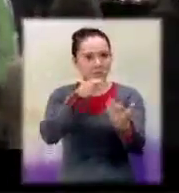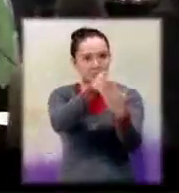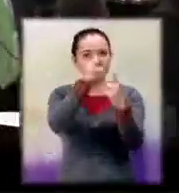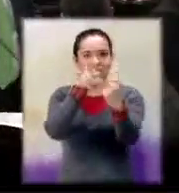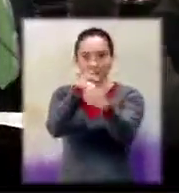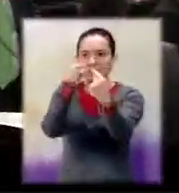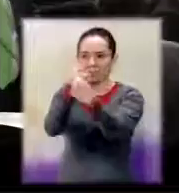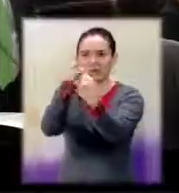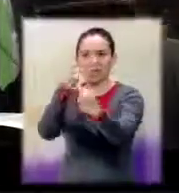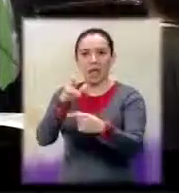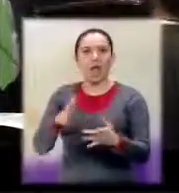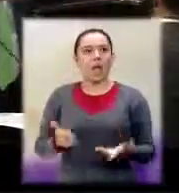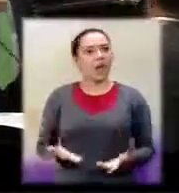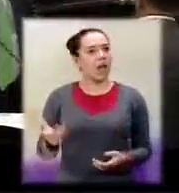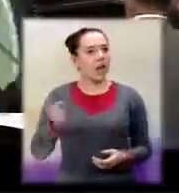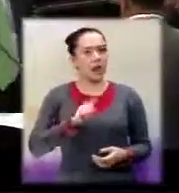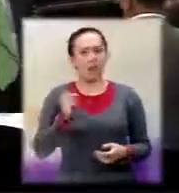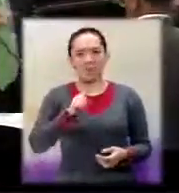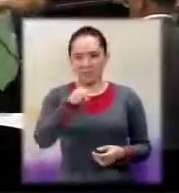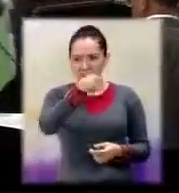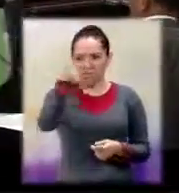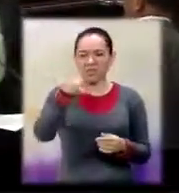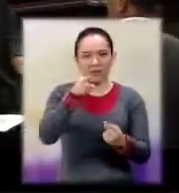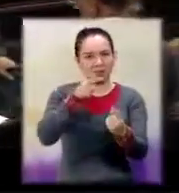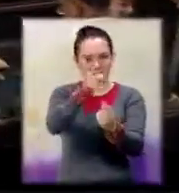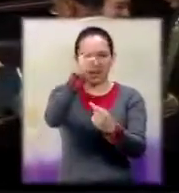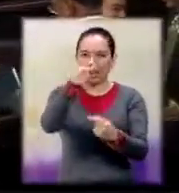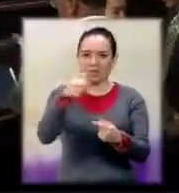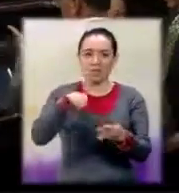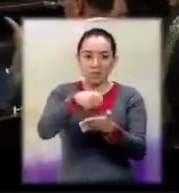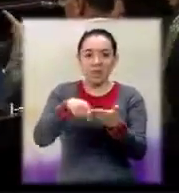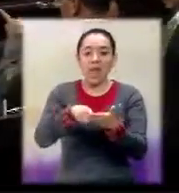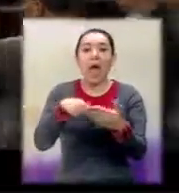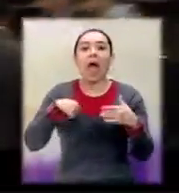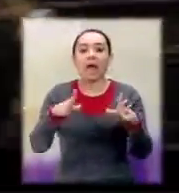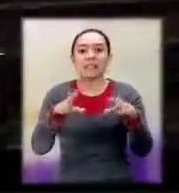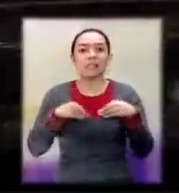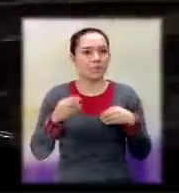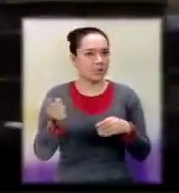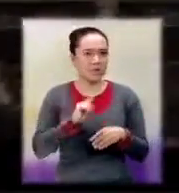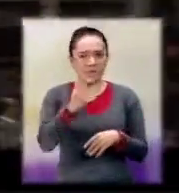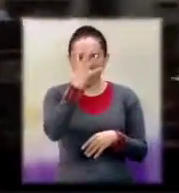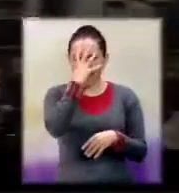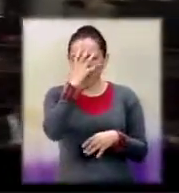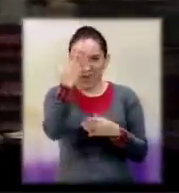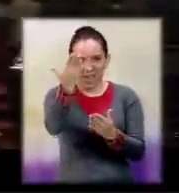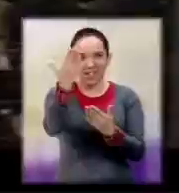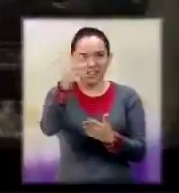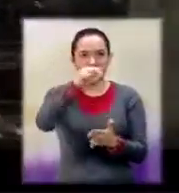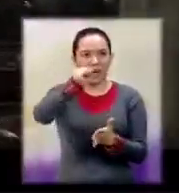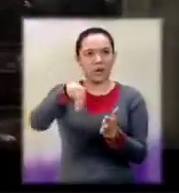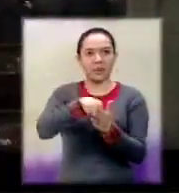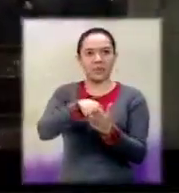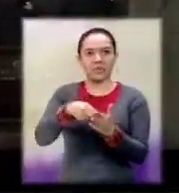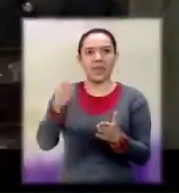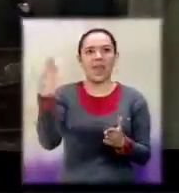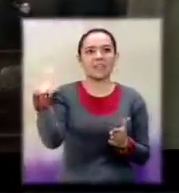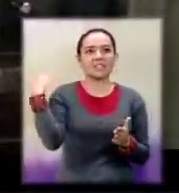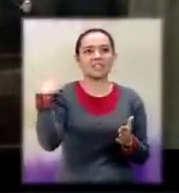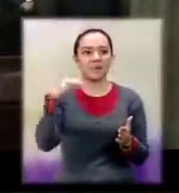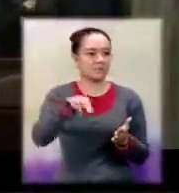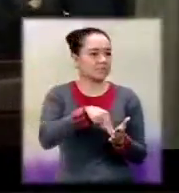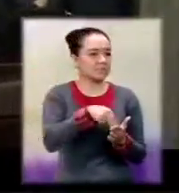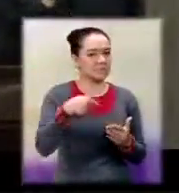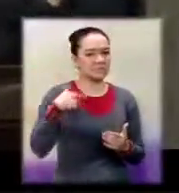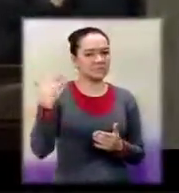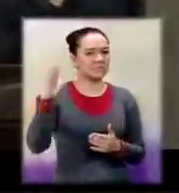Vean ustedes lo que es la vergüenza. Todos de espalda. Así, así, así. Dando pena. Les